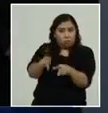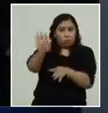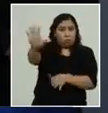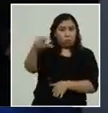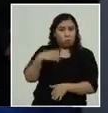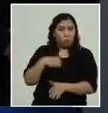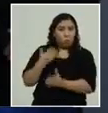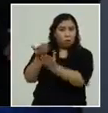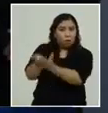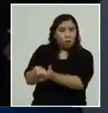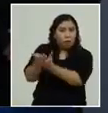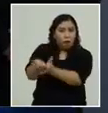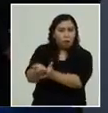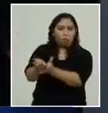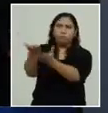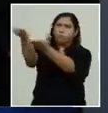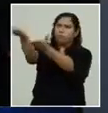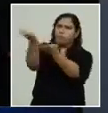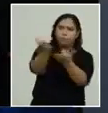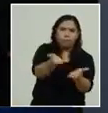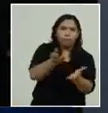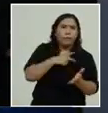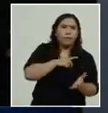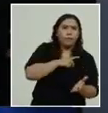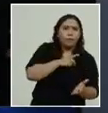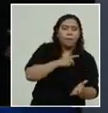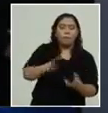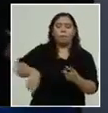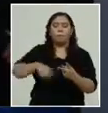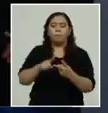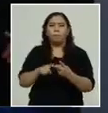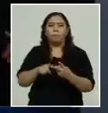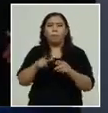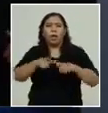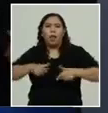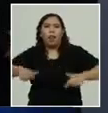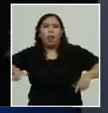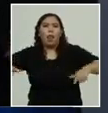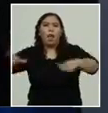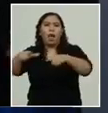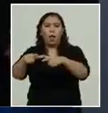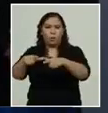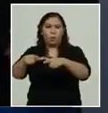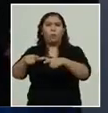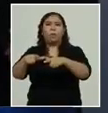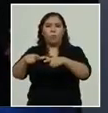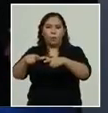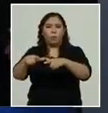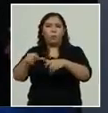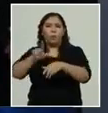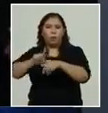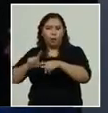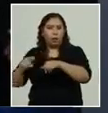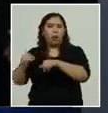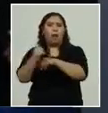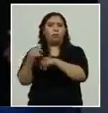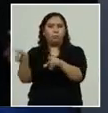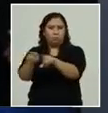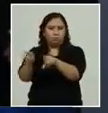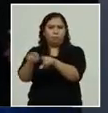desde el agua de Ojoa, desde también todos los que son los lugares cercanos,